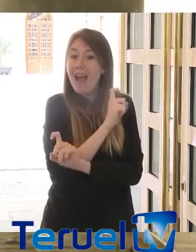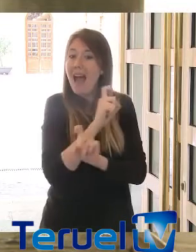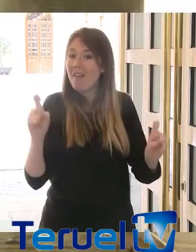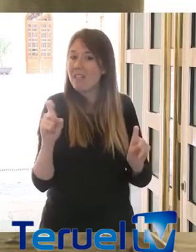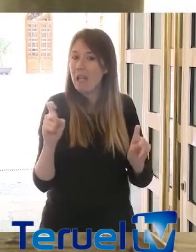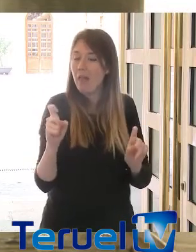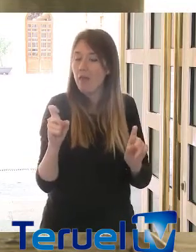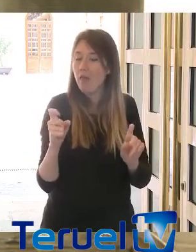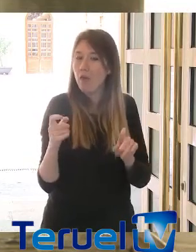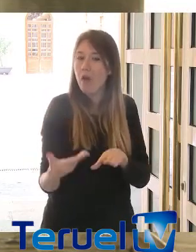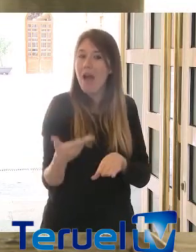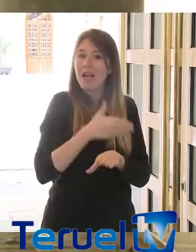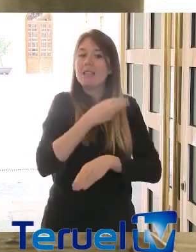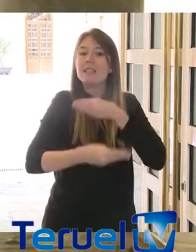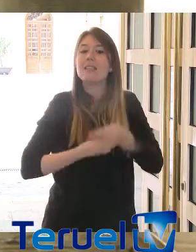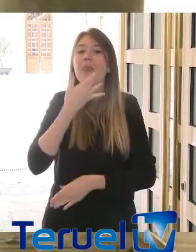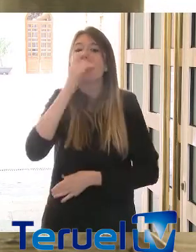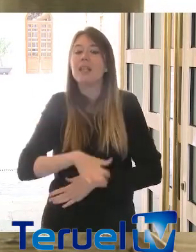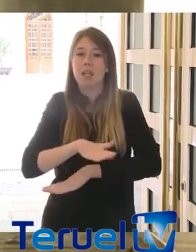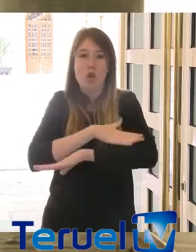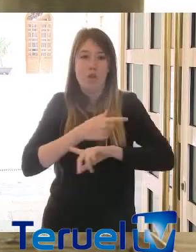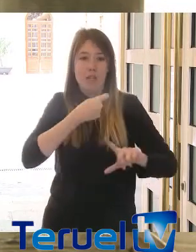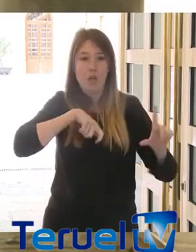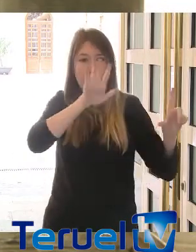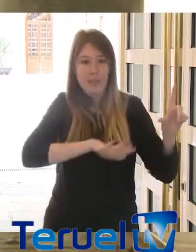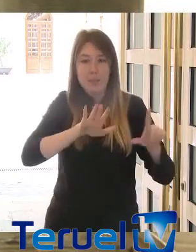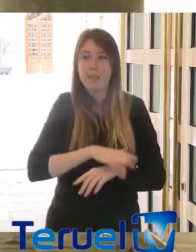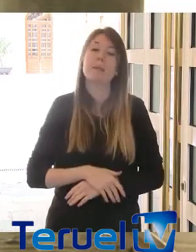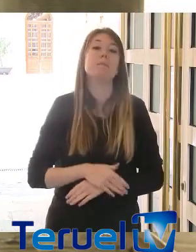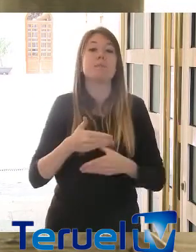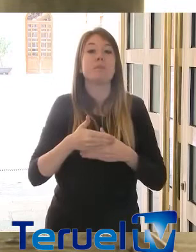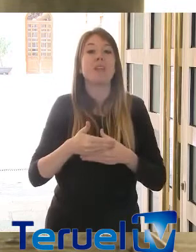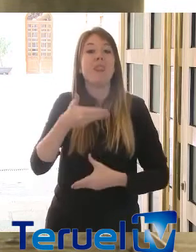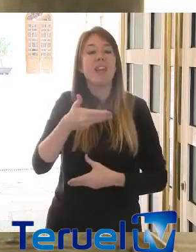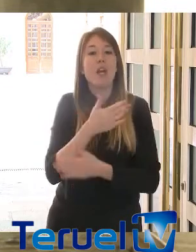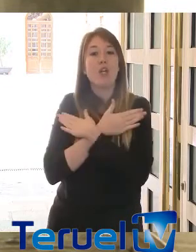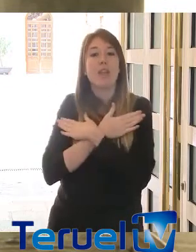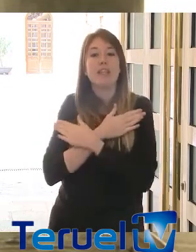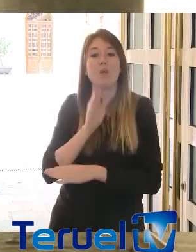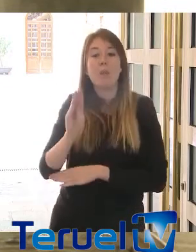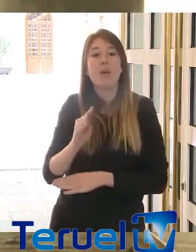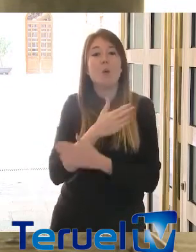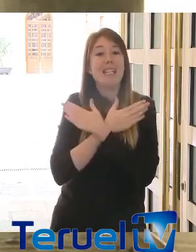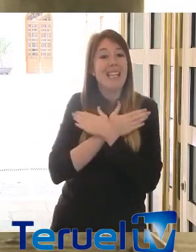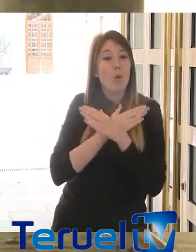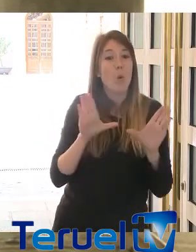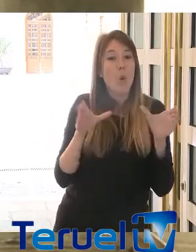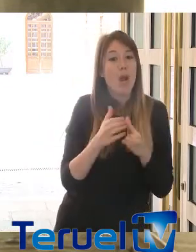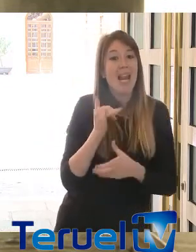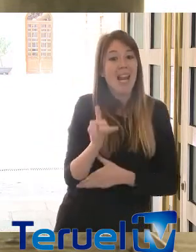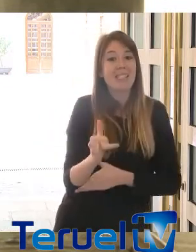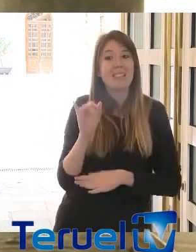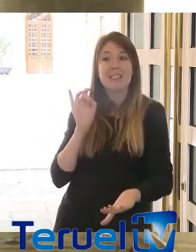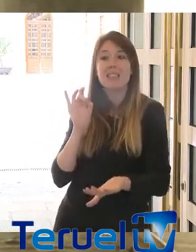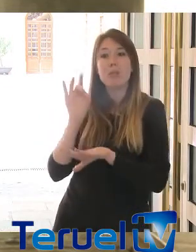saciedad, lo va a hacer justamente el Gobierno de España. El diario de Teruel, por último, pregunta. Teruel existe y le ha enviado una carta para estar presente en estas